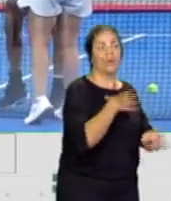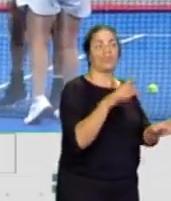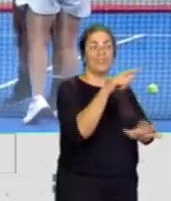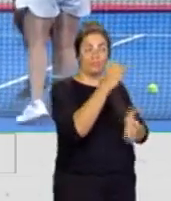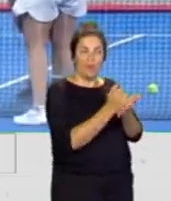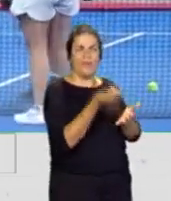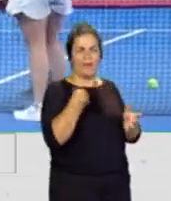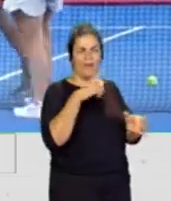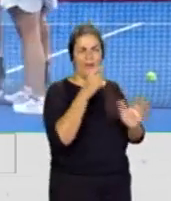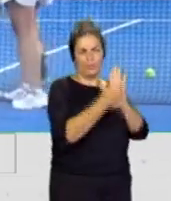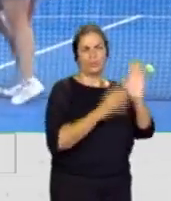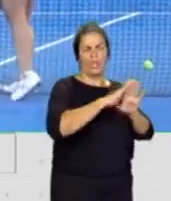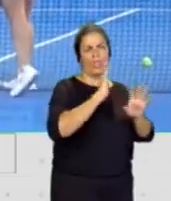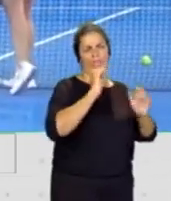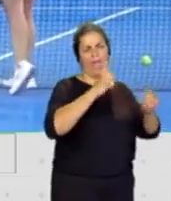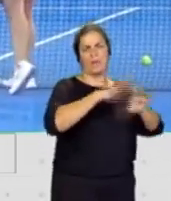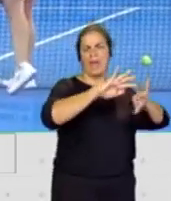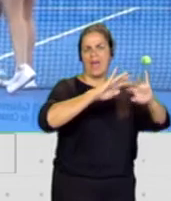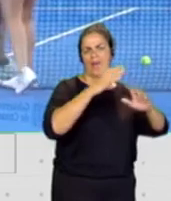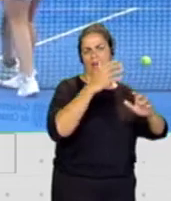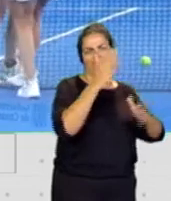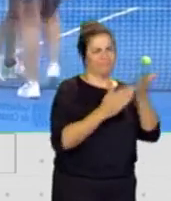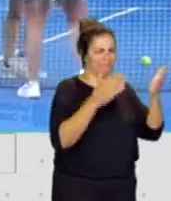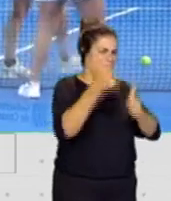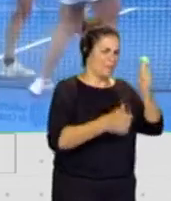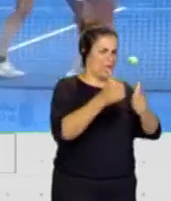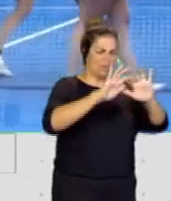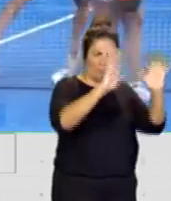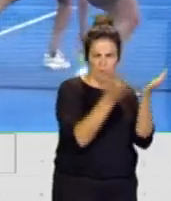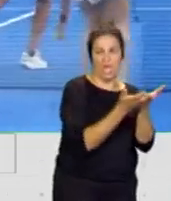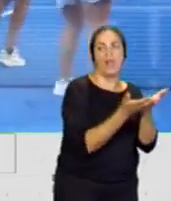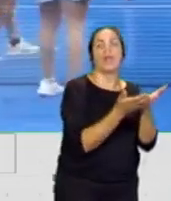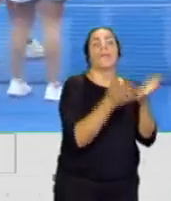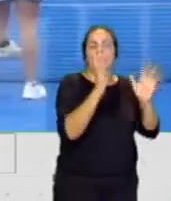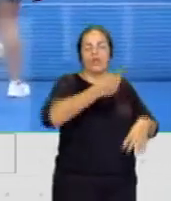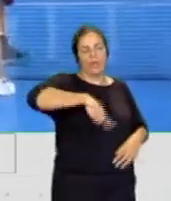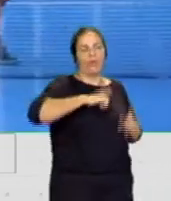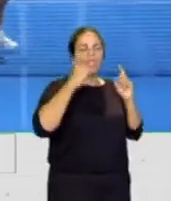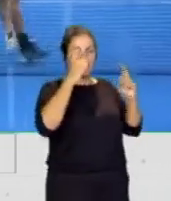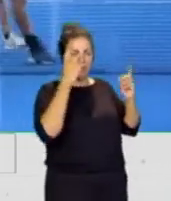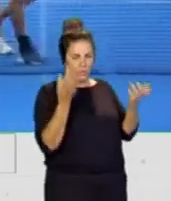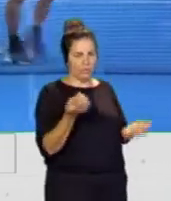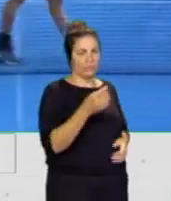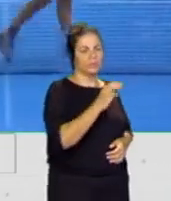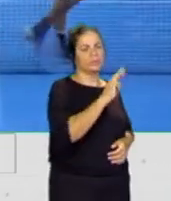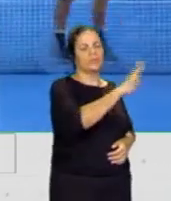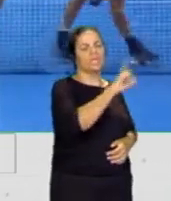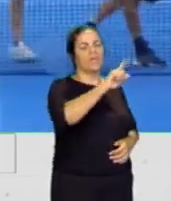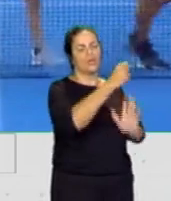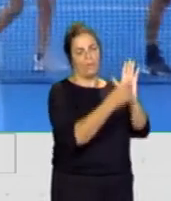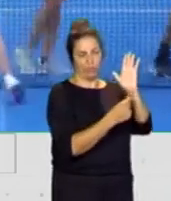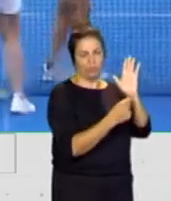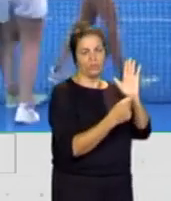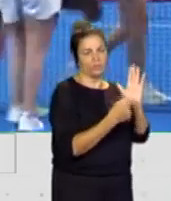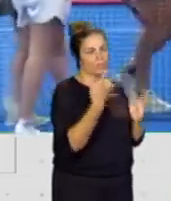31 puntos, la pareja ganadora, y estamos en ello, lo estamos intentando. Ya es una aliciente, además, como dices, porque creo que también vienen